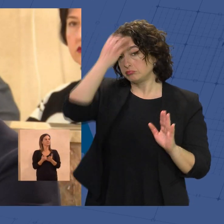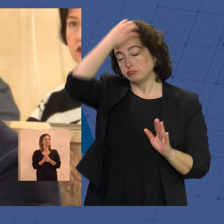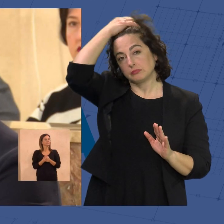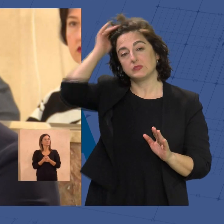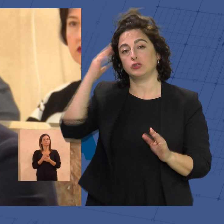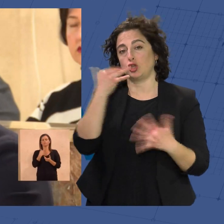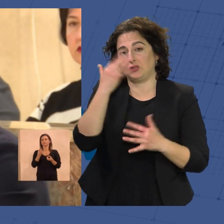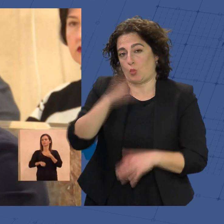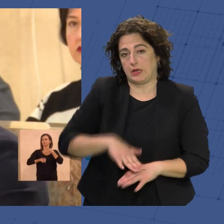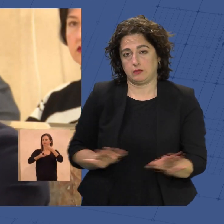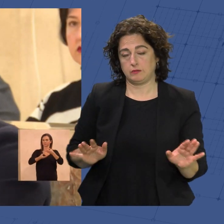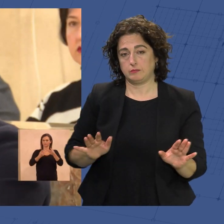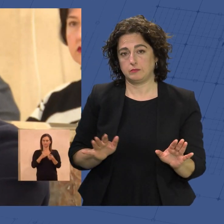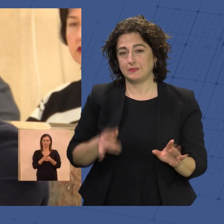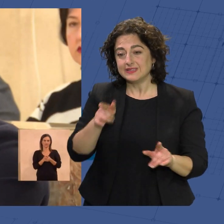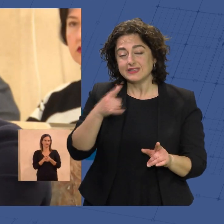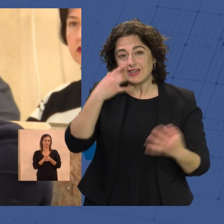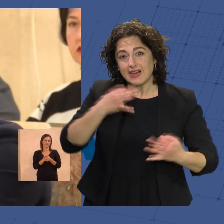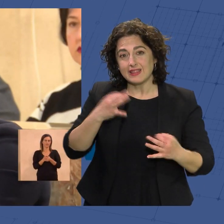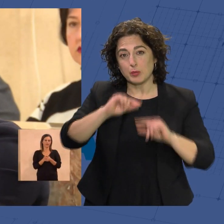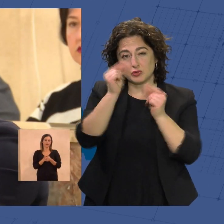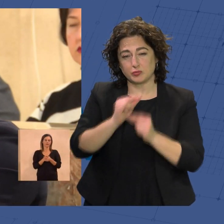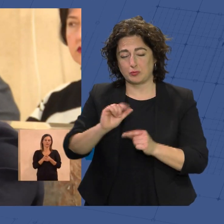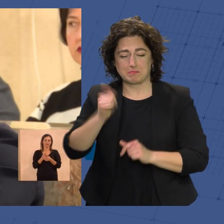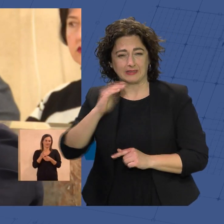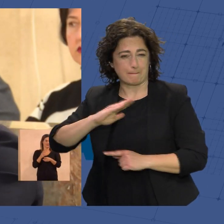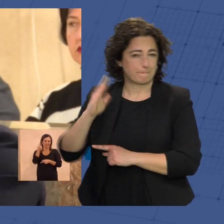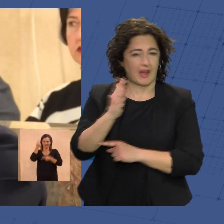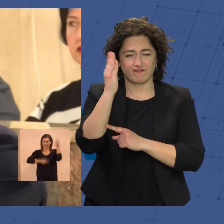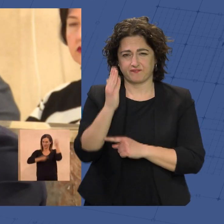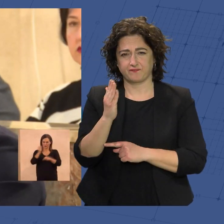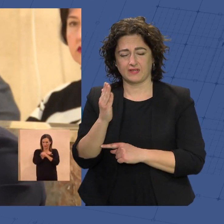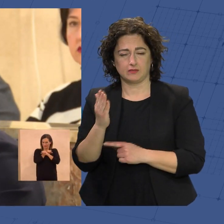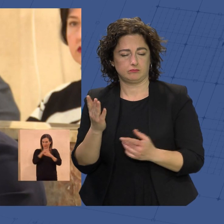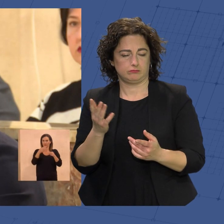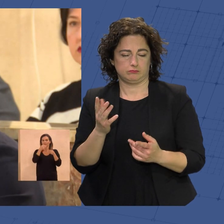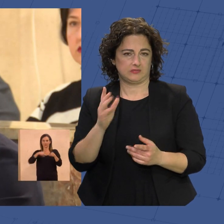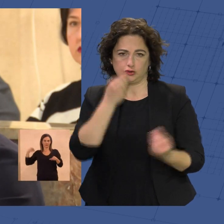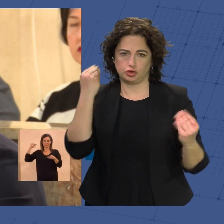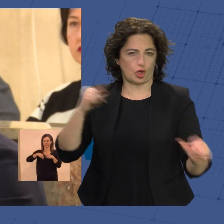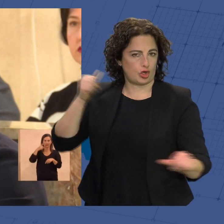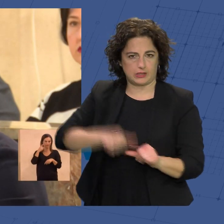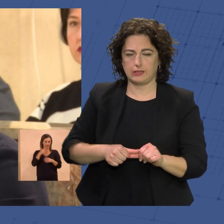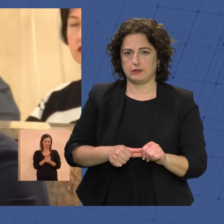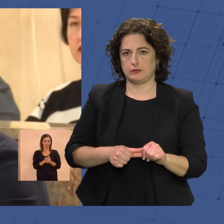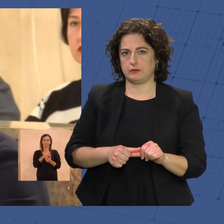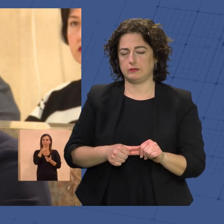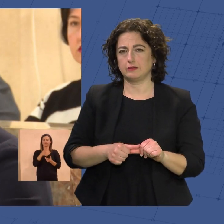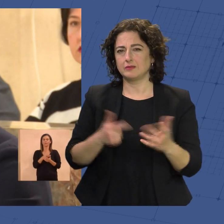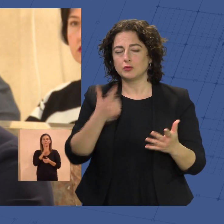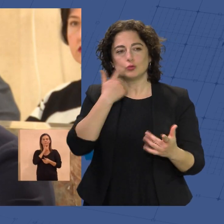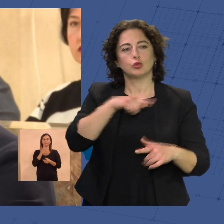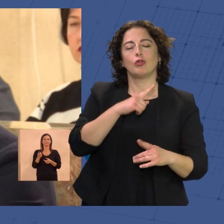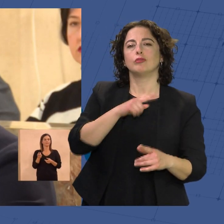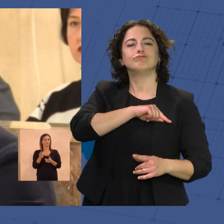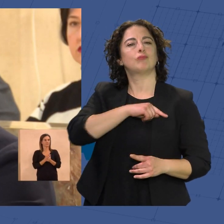ninguna, que en realidad este es el presupuesto del mayor sablazo de la historia del Ayuntamiento de Almería. Y es que alardean de un aumento del